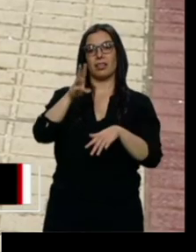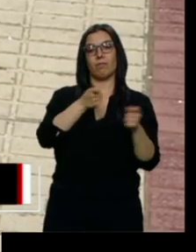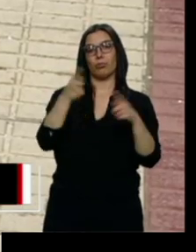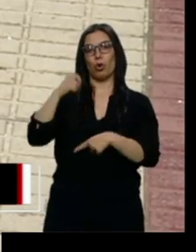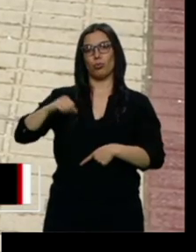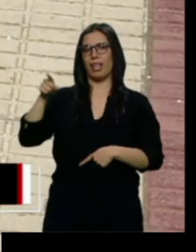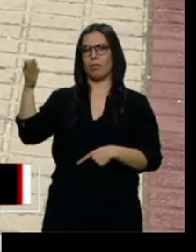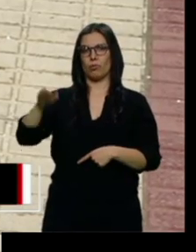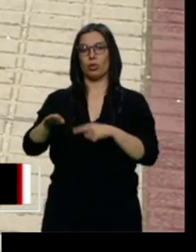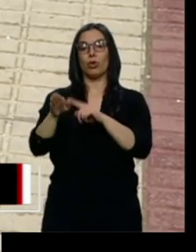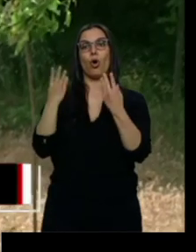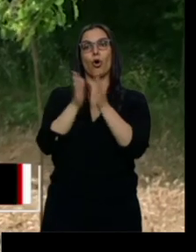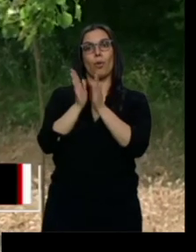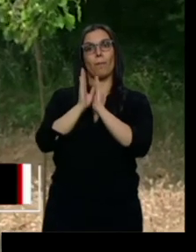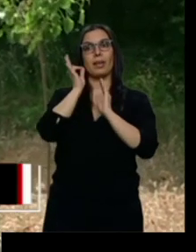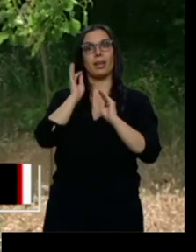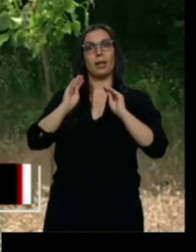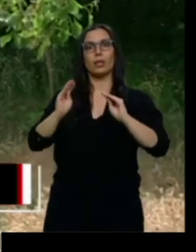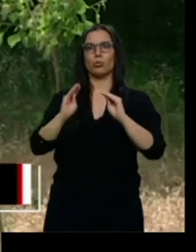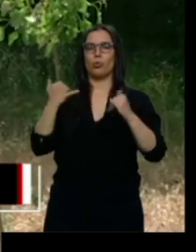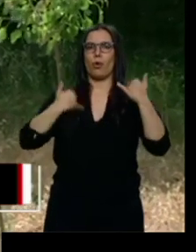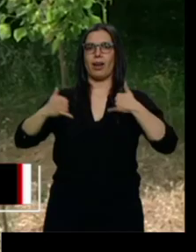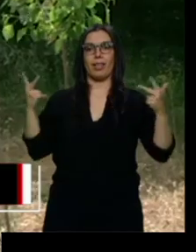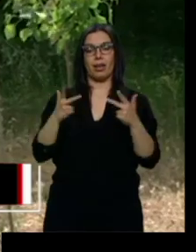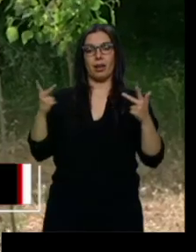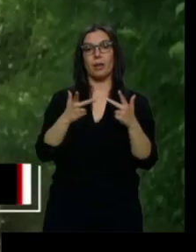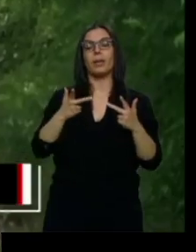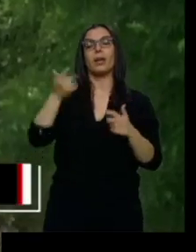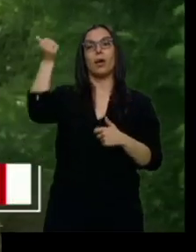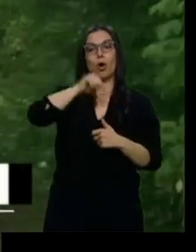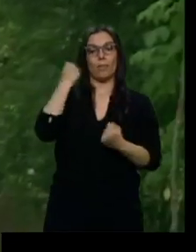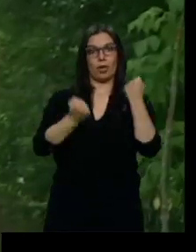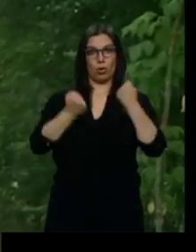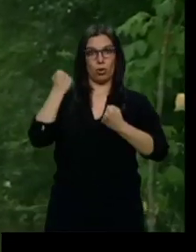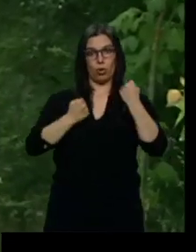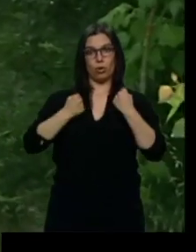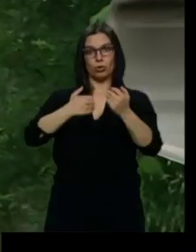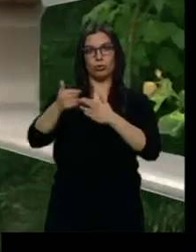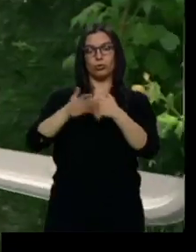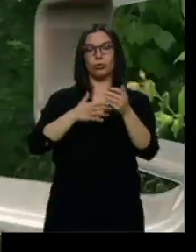gravemente herida. El conductor del automóvil que las atropelló dio negativo en alcohol y drogas.